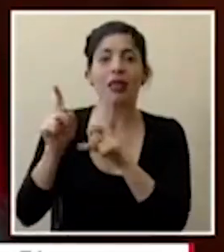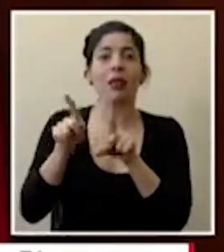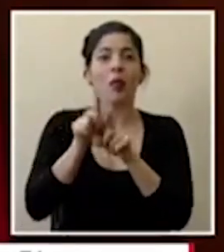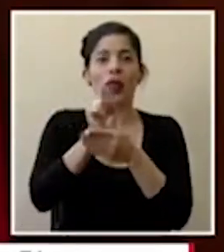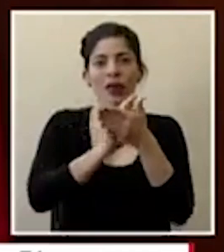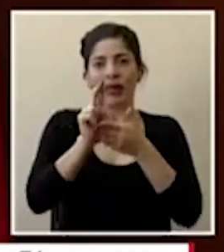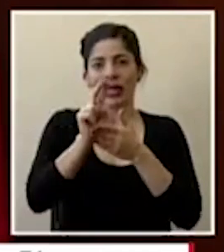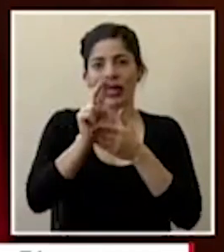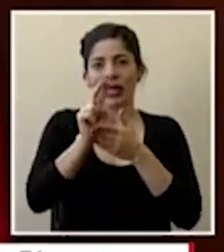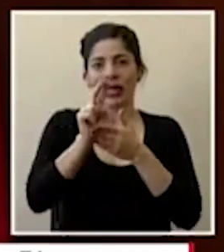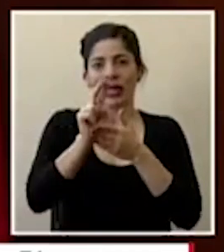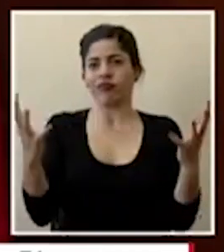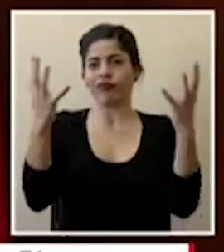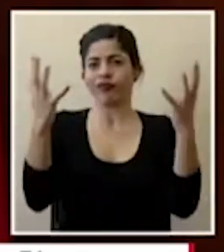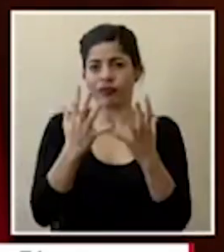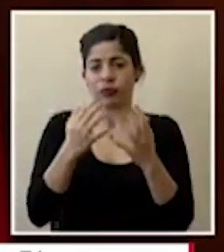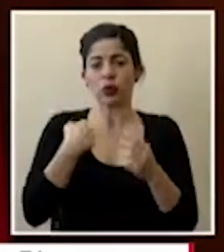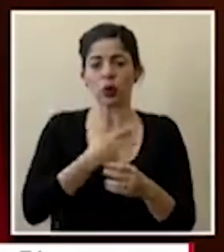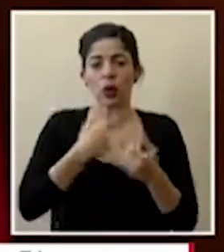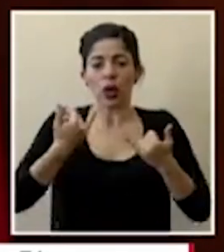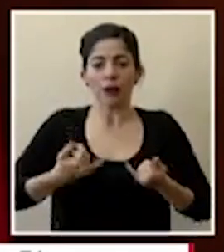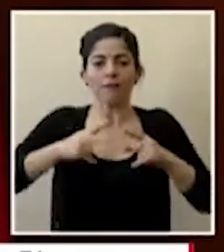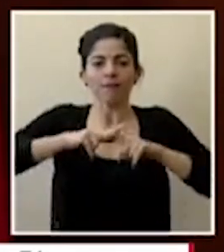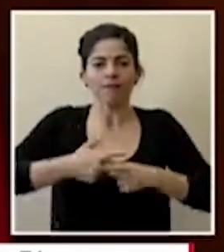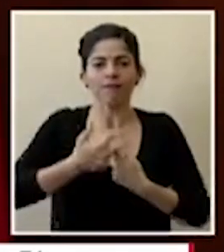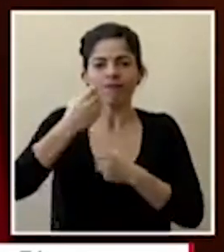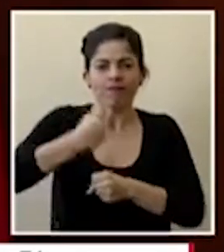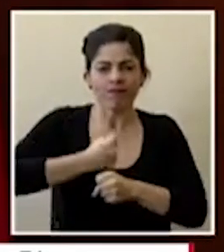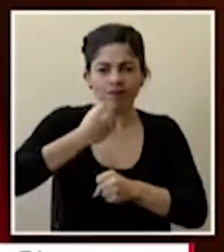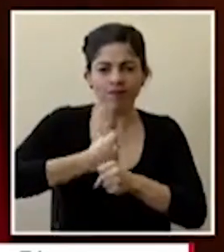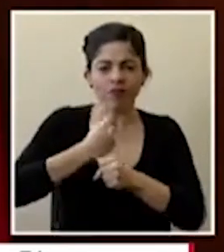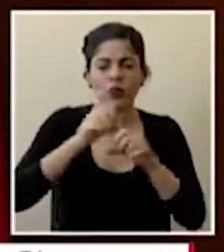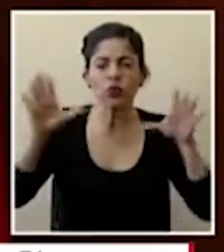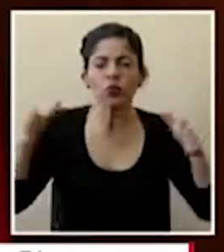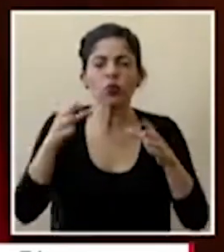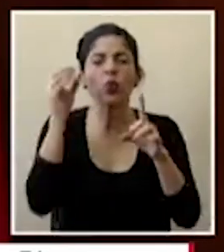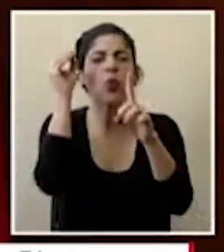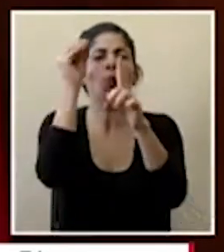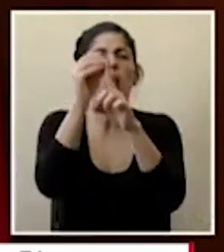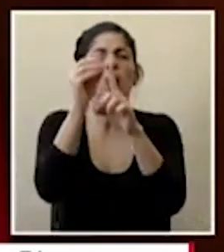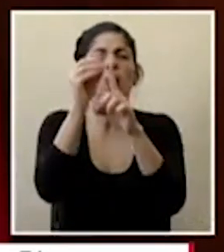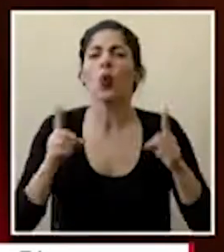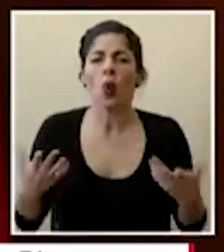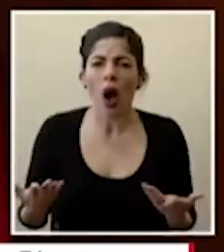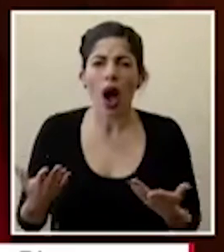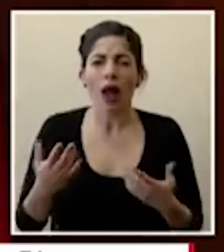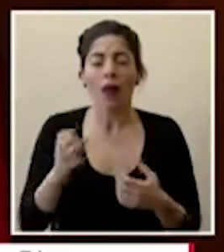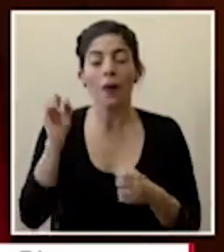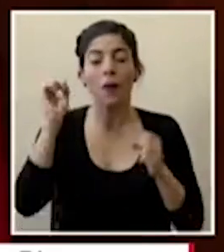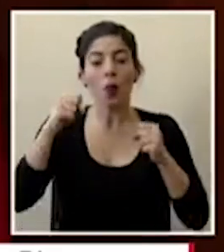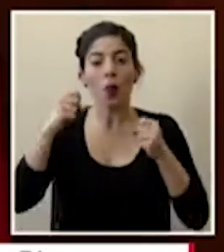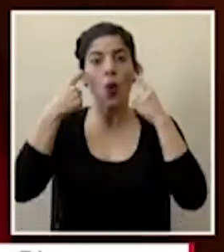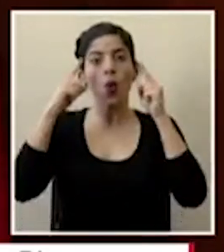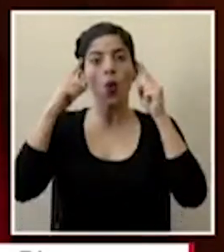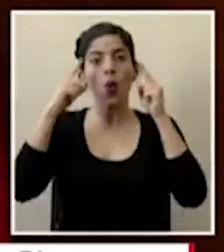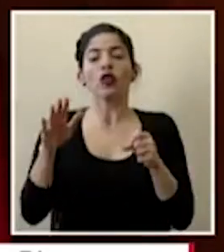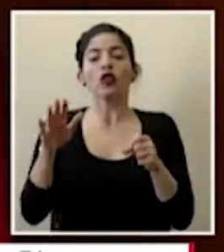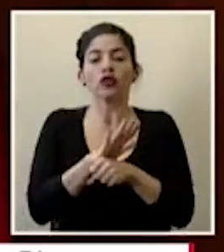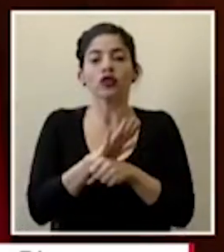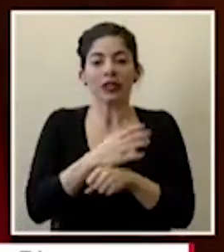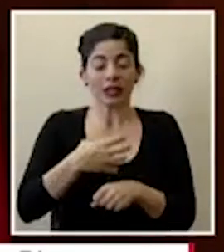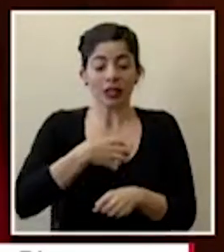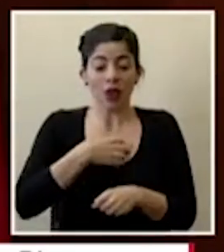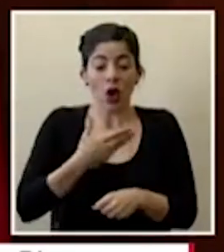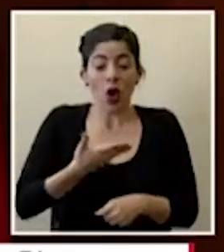universidades y entonces empezamos a trabajar en con un objetivo y es el de poder lograr el auto abastecimiento